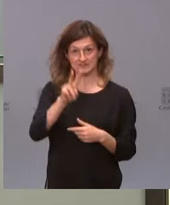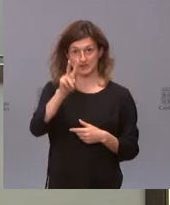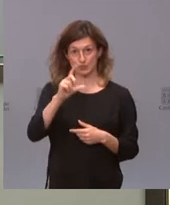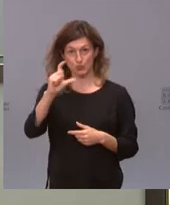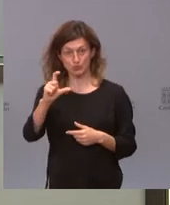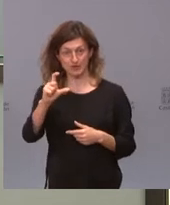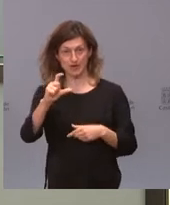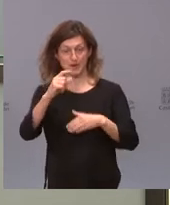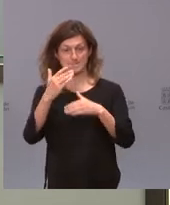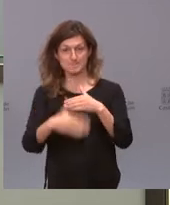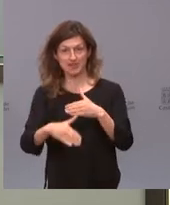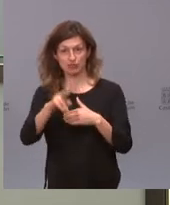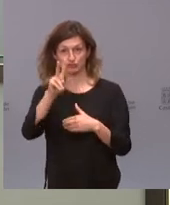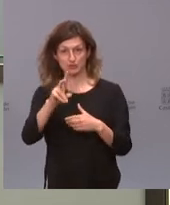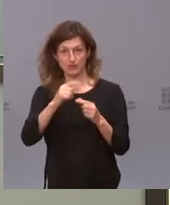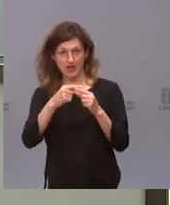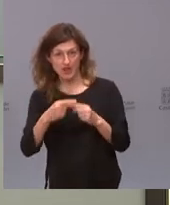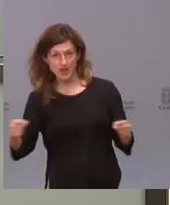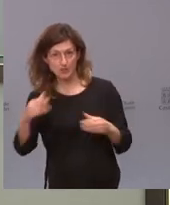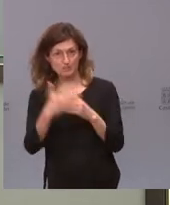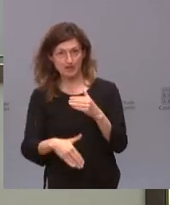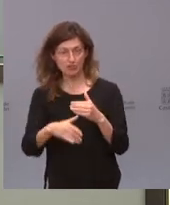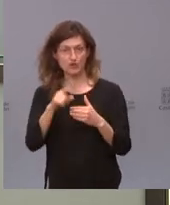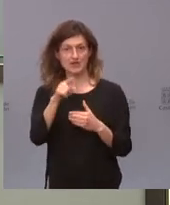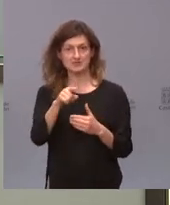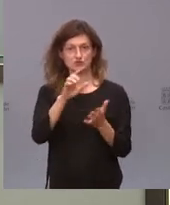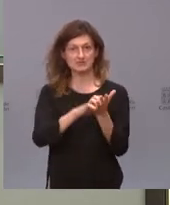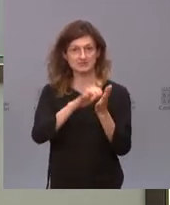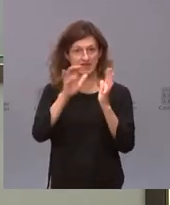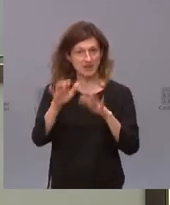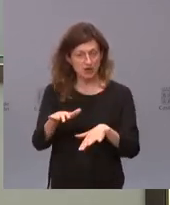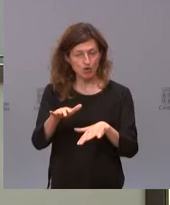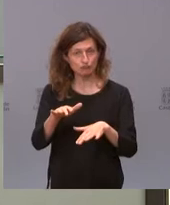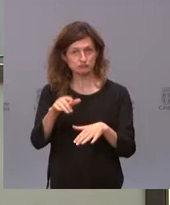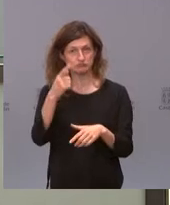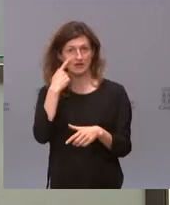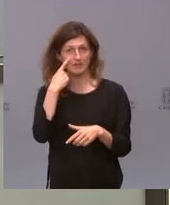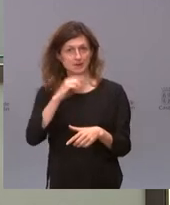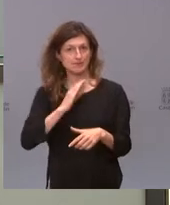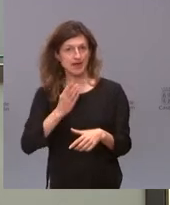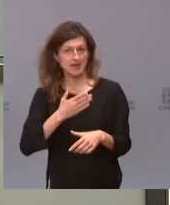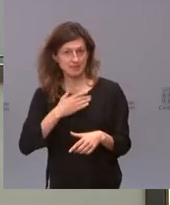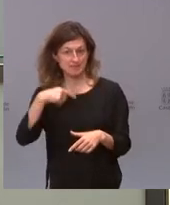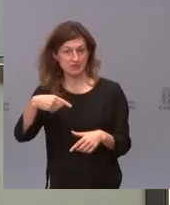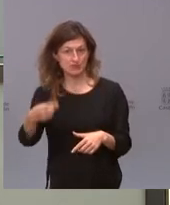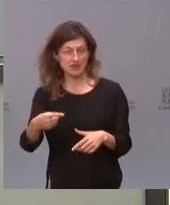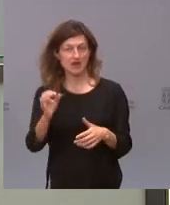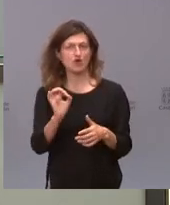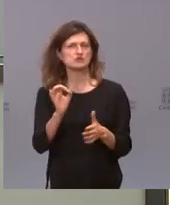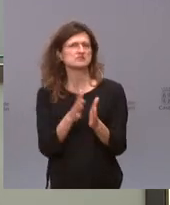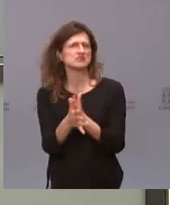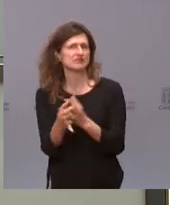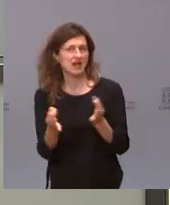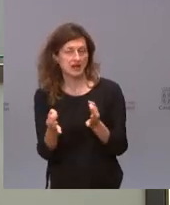es alargar el plazo de la segunda dosis, si eso es un planteamiento de Castilla y León, que se va a mirar, si se va a ver mañana, y eso qué supondría,